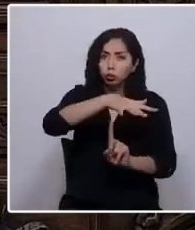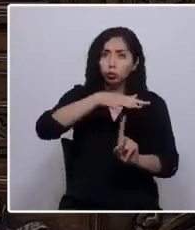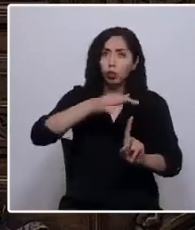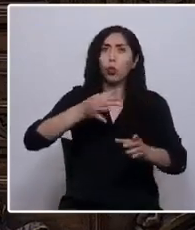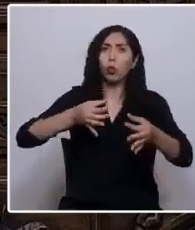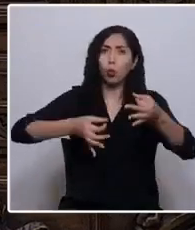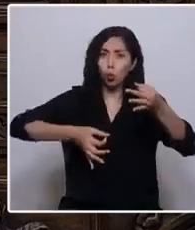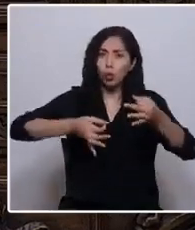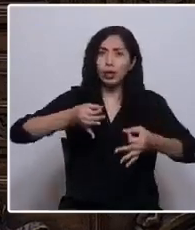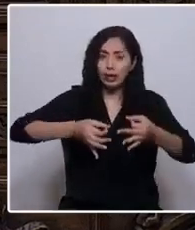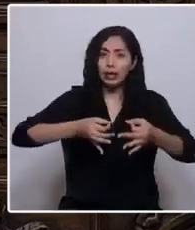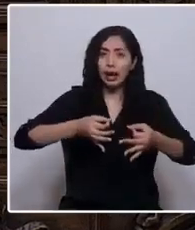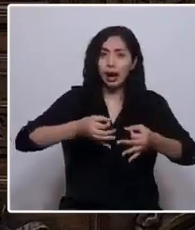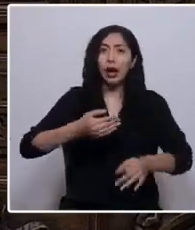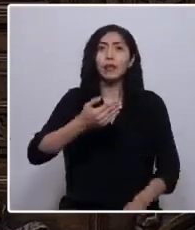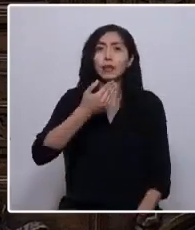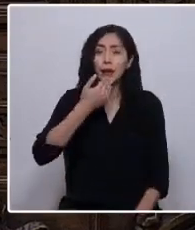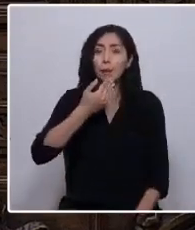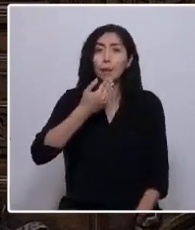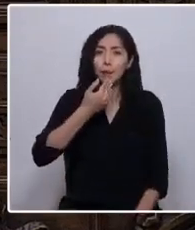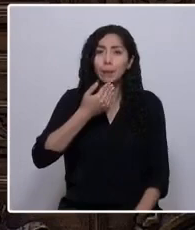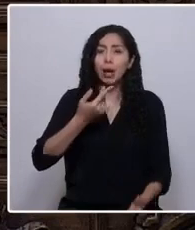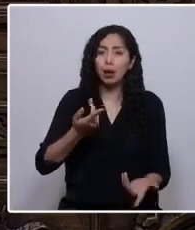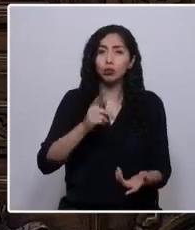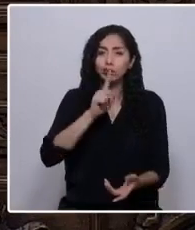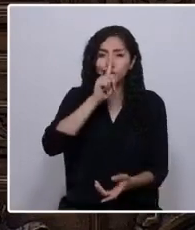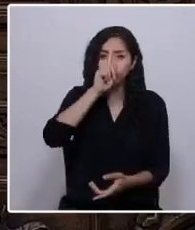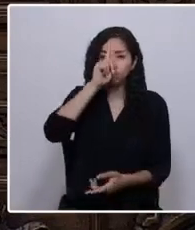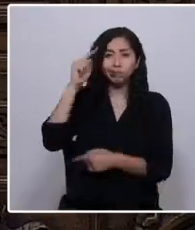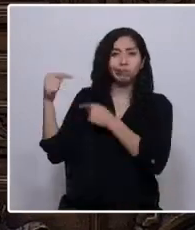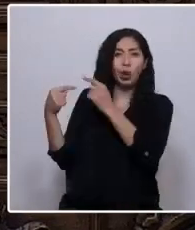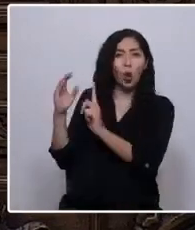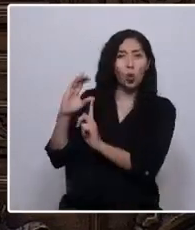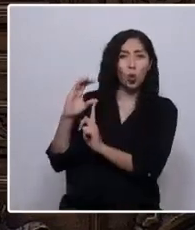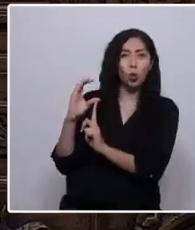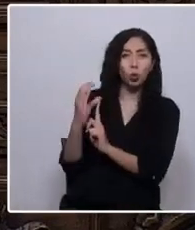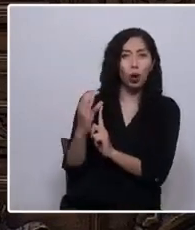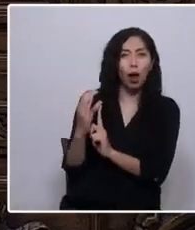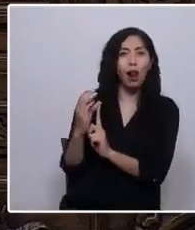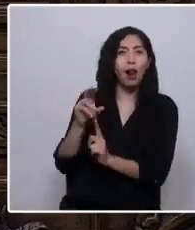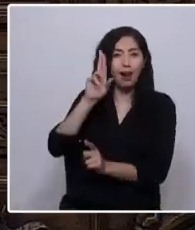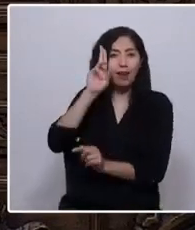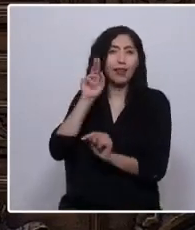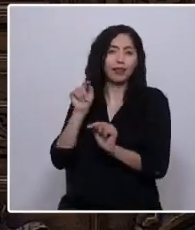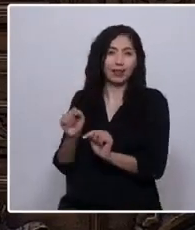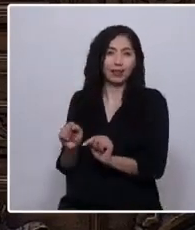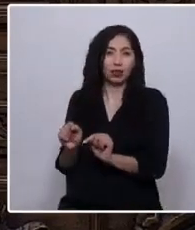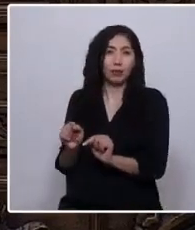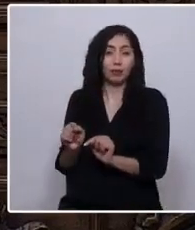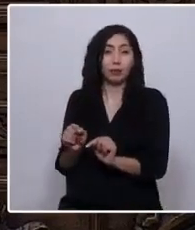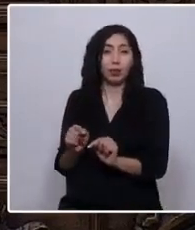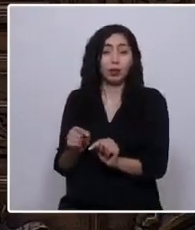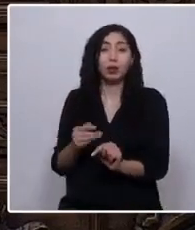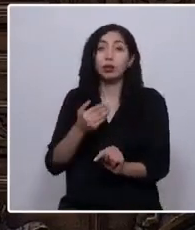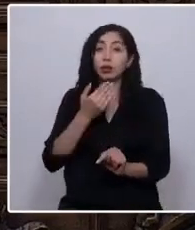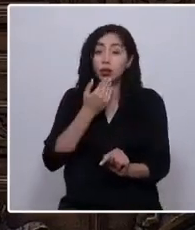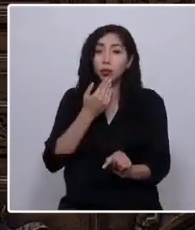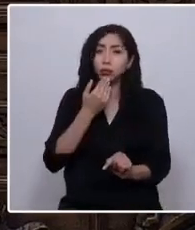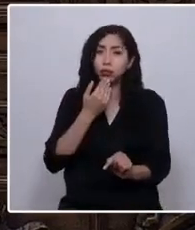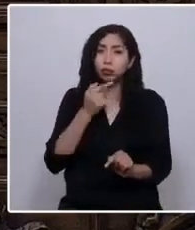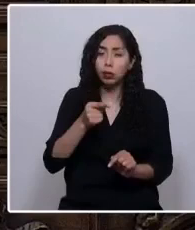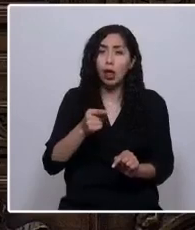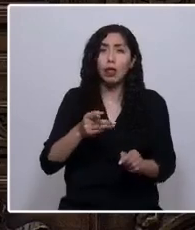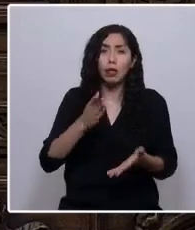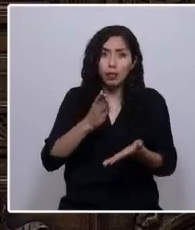es también un ritual cultural. Un ritual que debe darle a Chile la oportunidad de conversar como corresponde